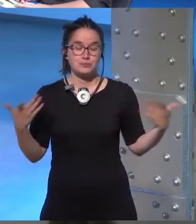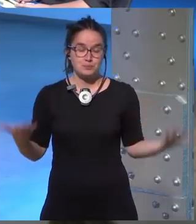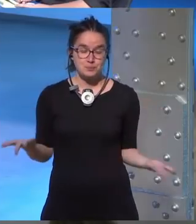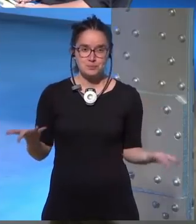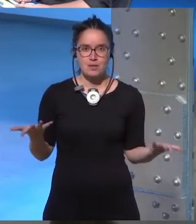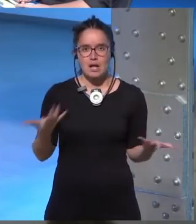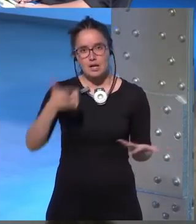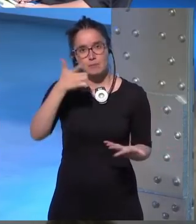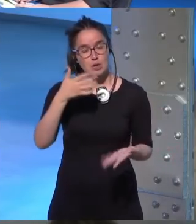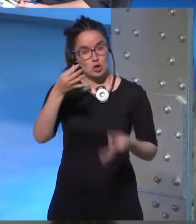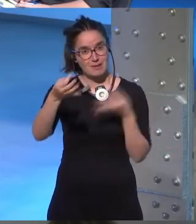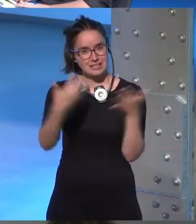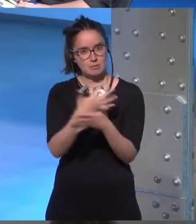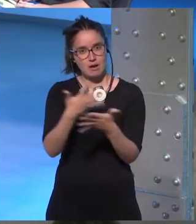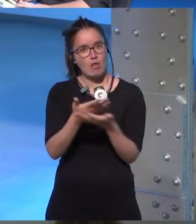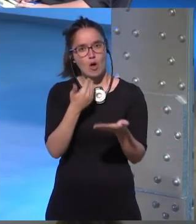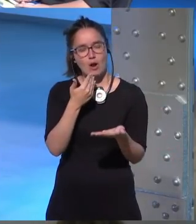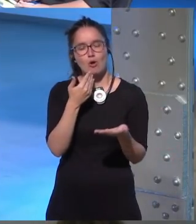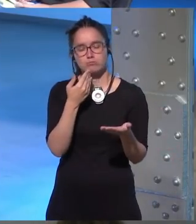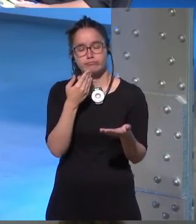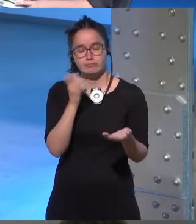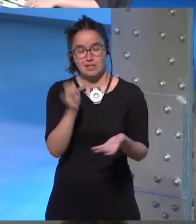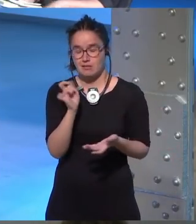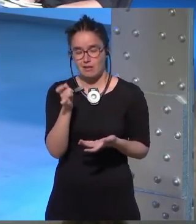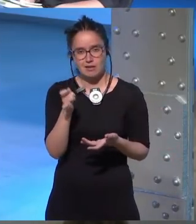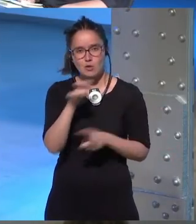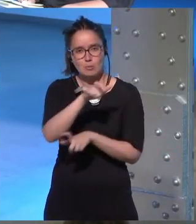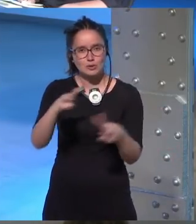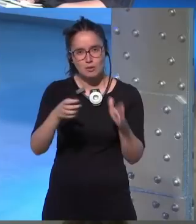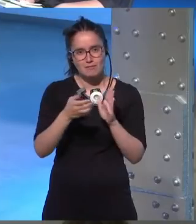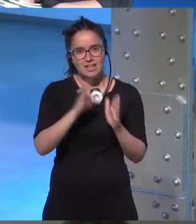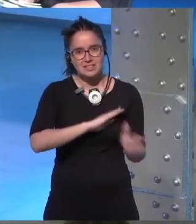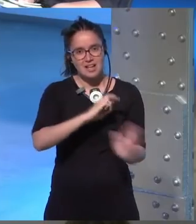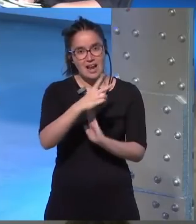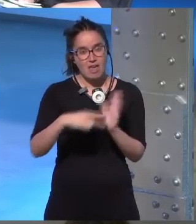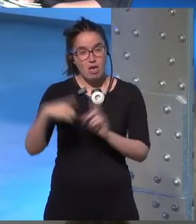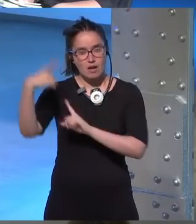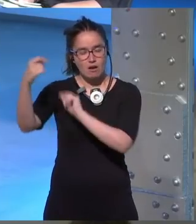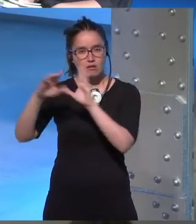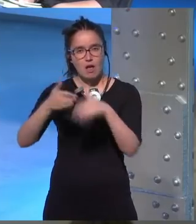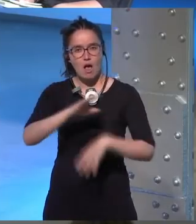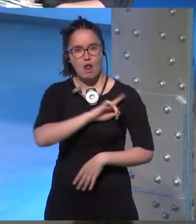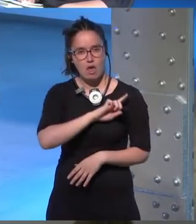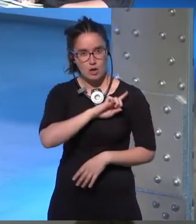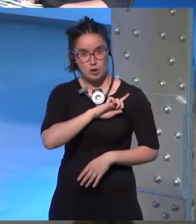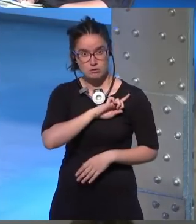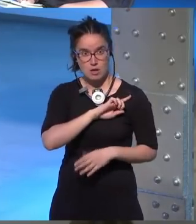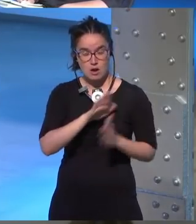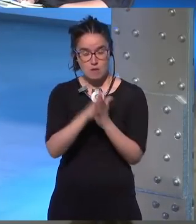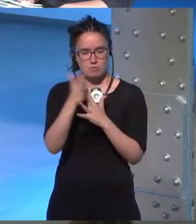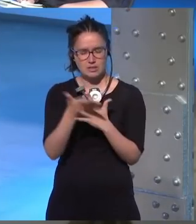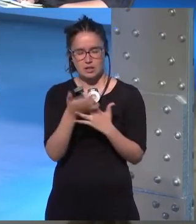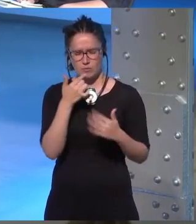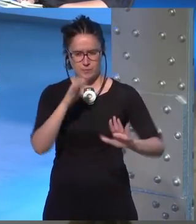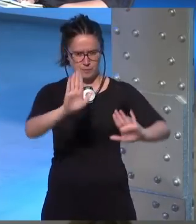lo que me has descrito es algo bastante habitual hay mucha gente que se leyó las estrellas son legión y que a mitad del libro dijo